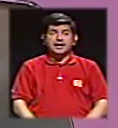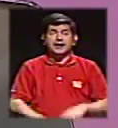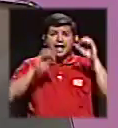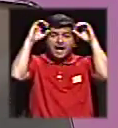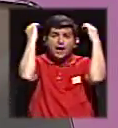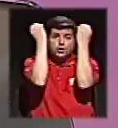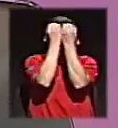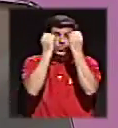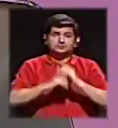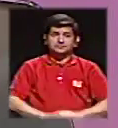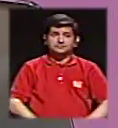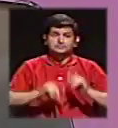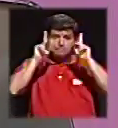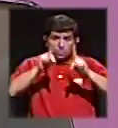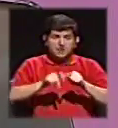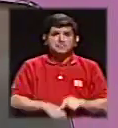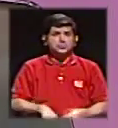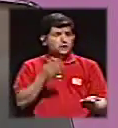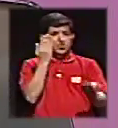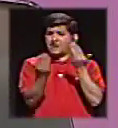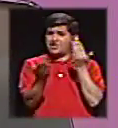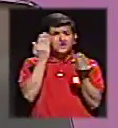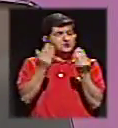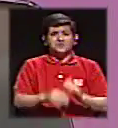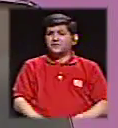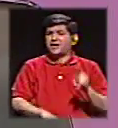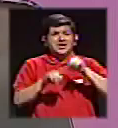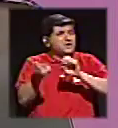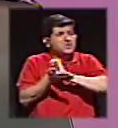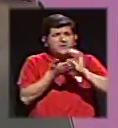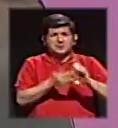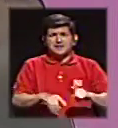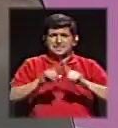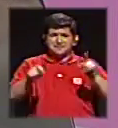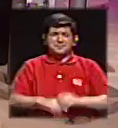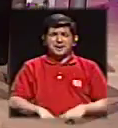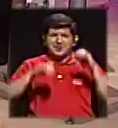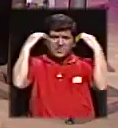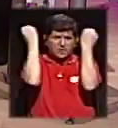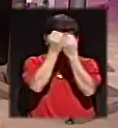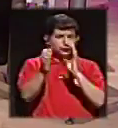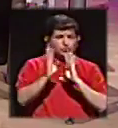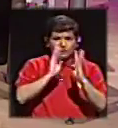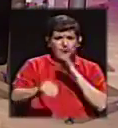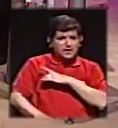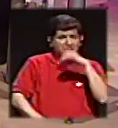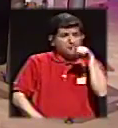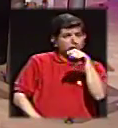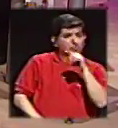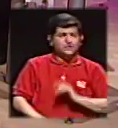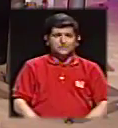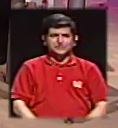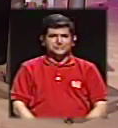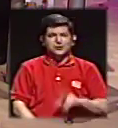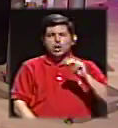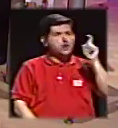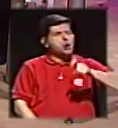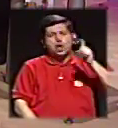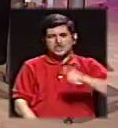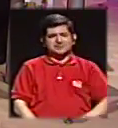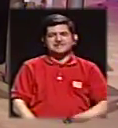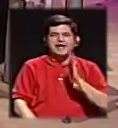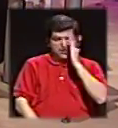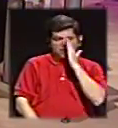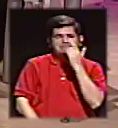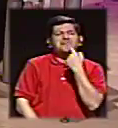Solís. Porque la gente los compara inevitablemente. Pero a Otón, ¿por qué no le habló Dios? ¿Verdad? No, no, no fue necesario,